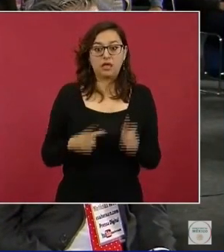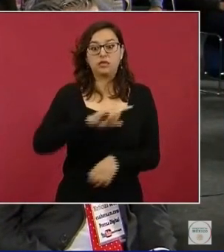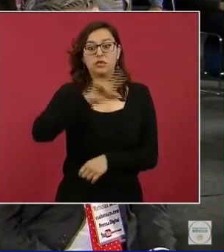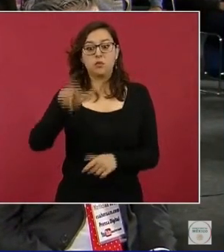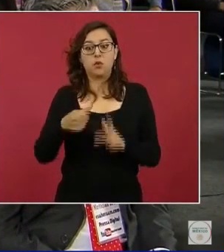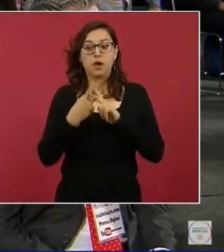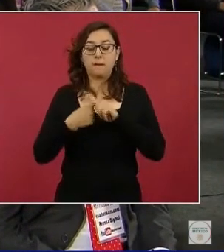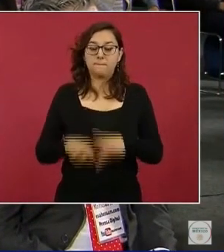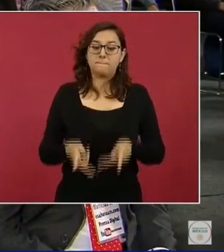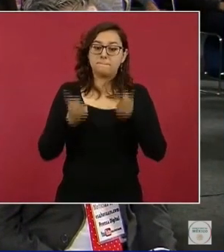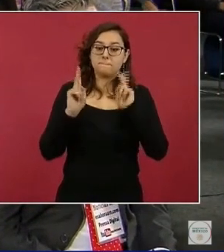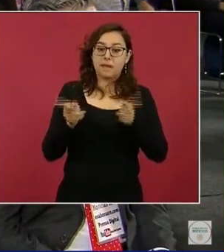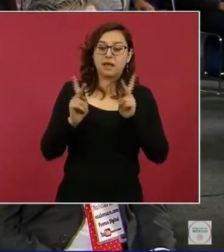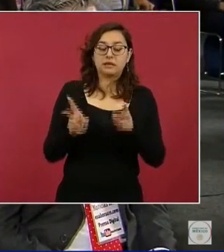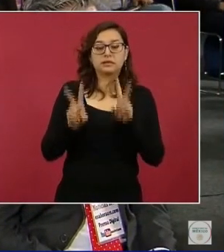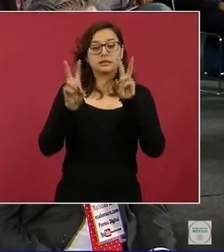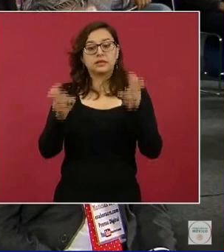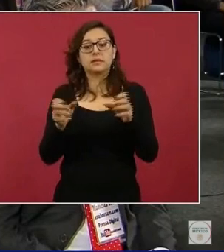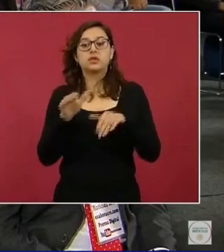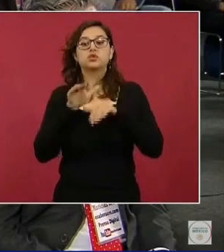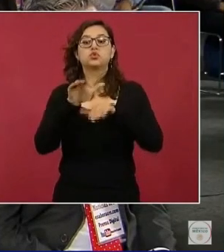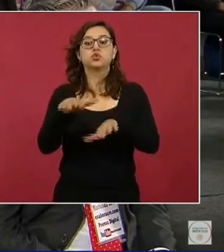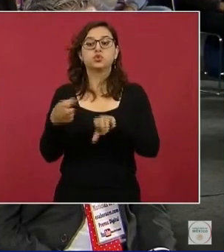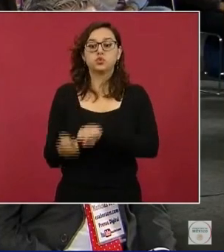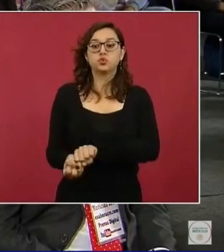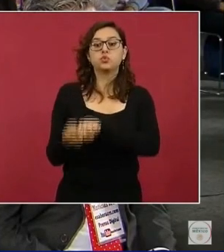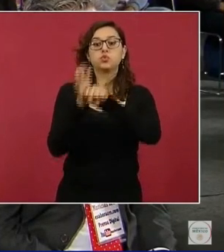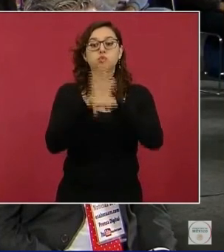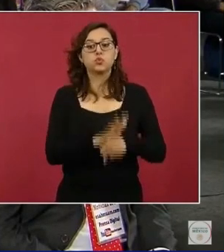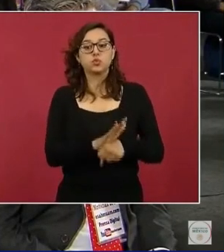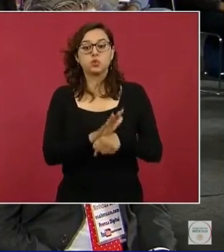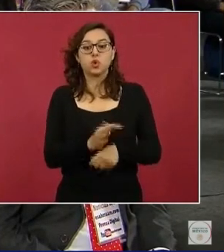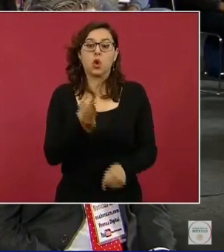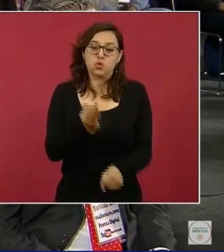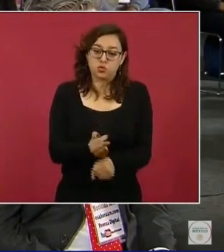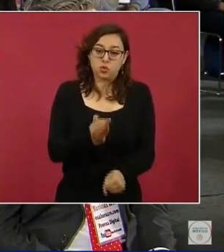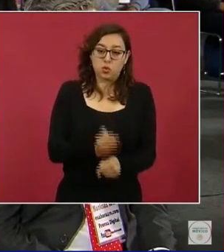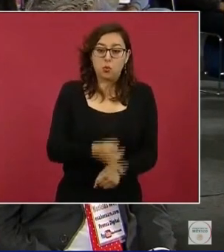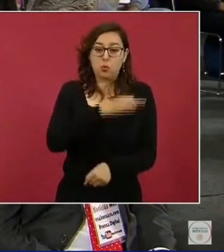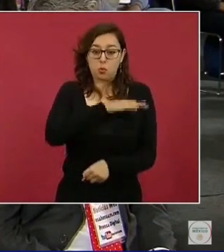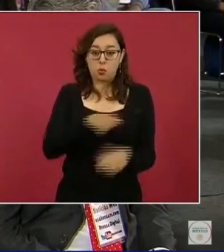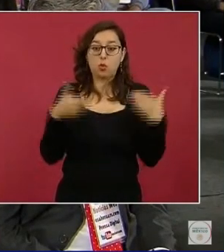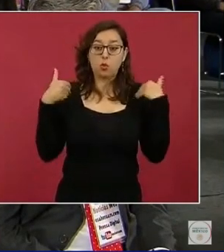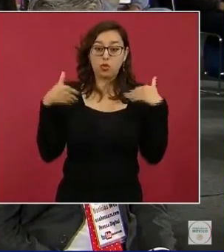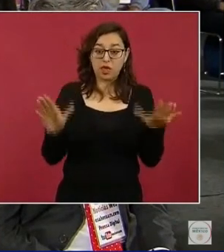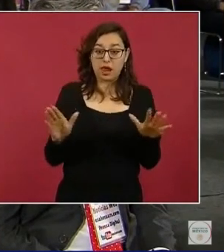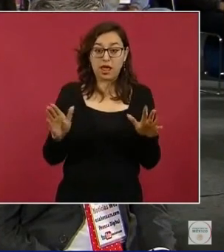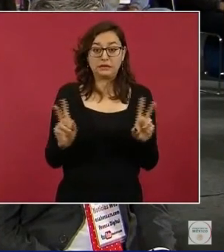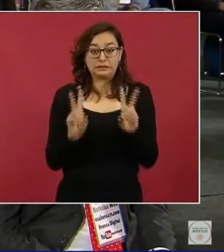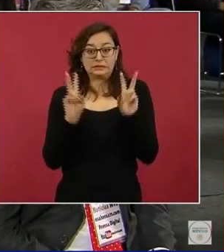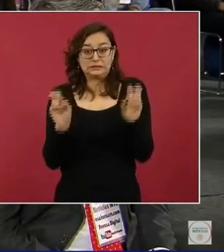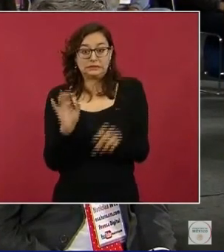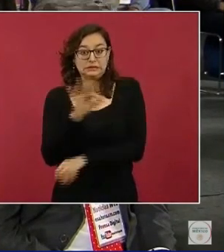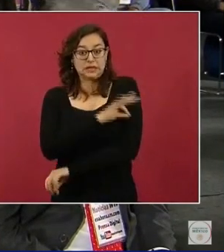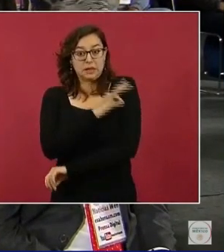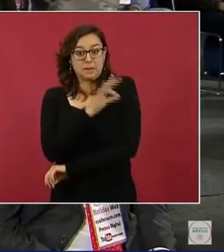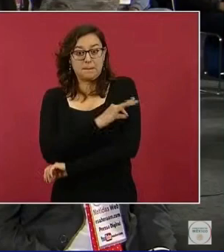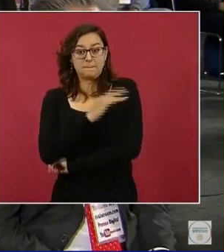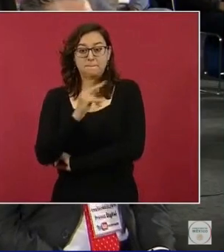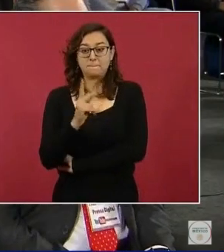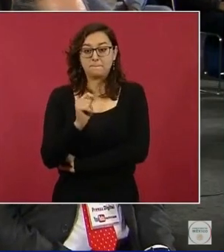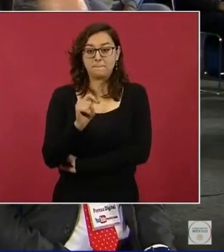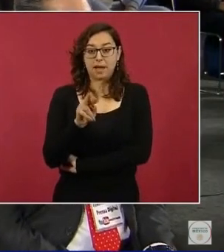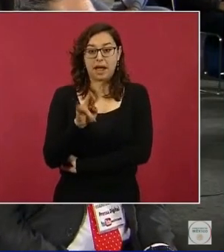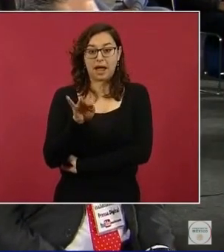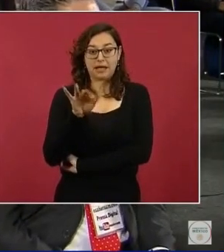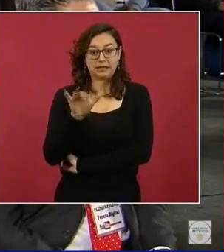tema de COVID y del desarrollo. Sí quisiera ver si nos puede ser tan amable de mencionarnos el tema de la vacuna patria, que creo que es muy